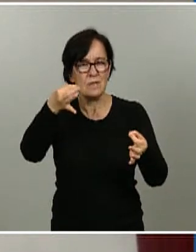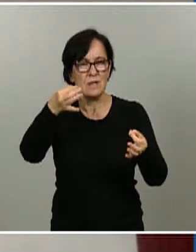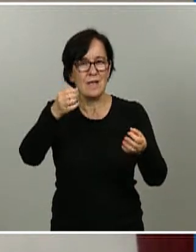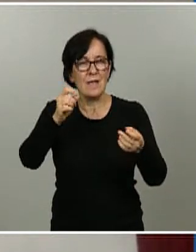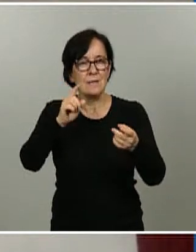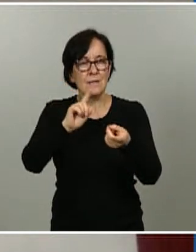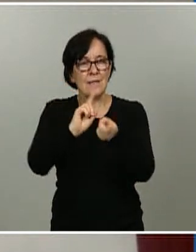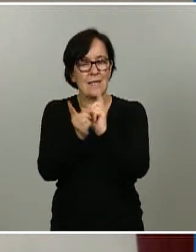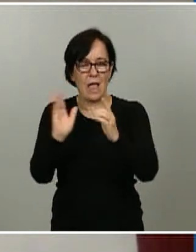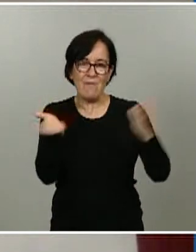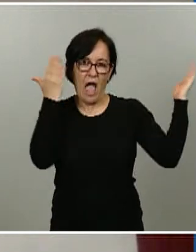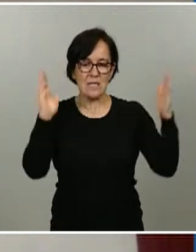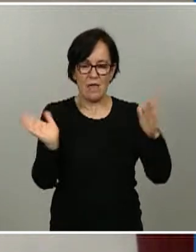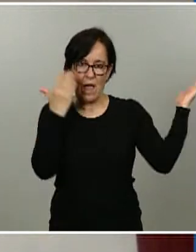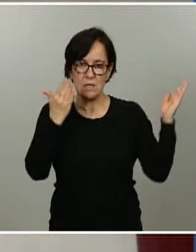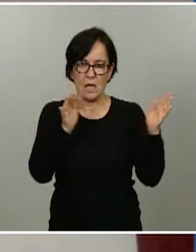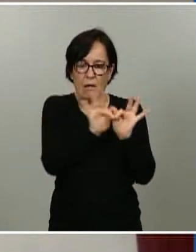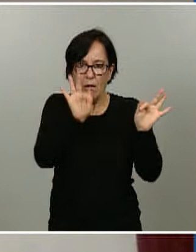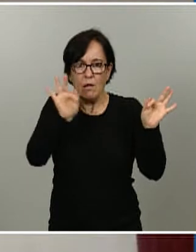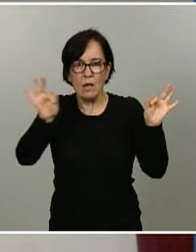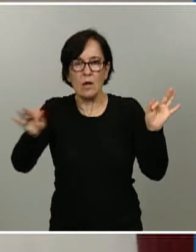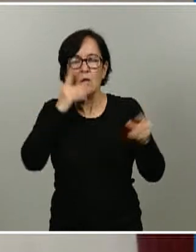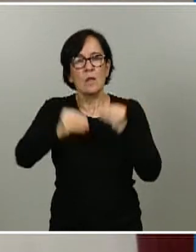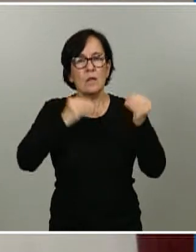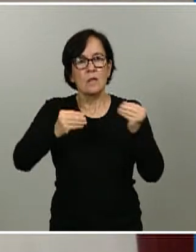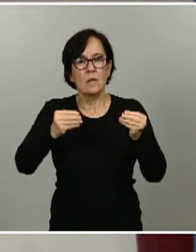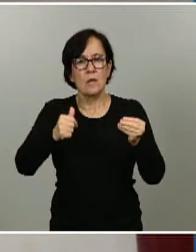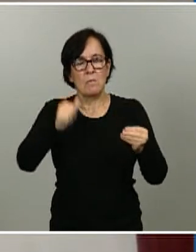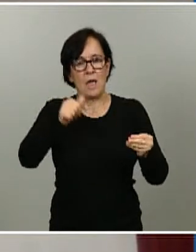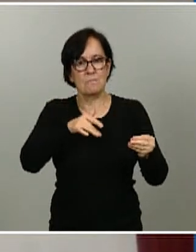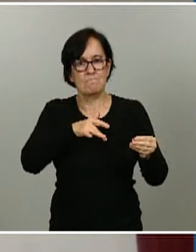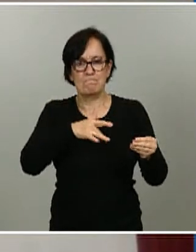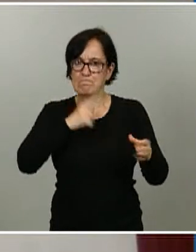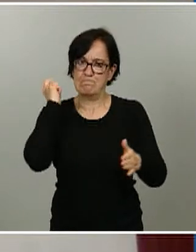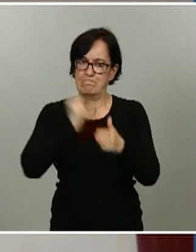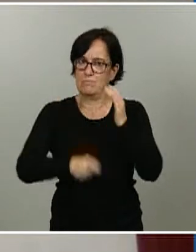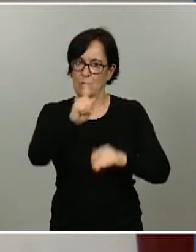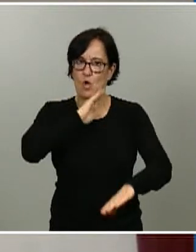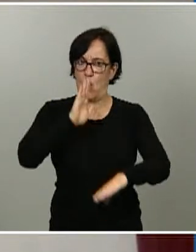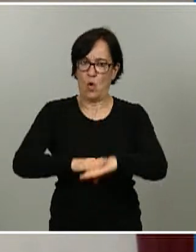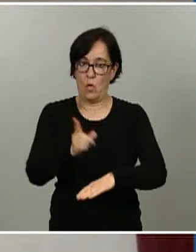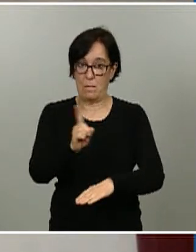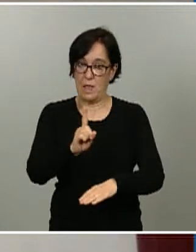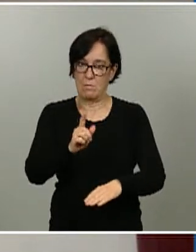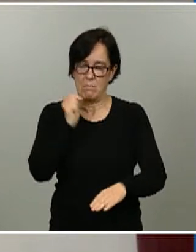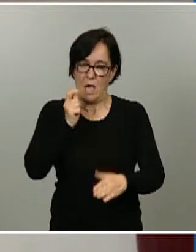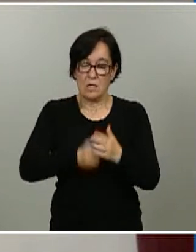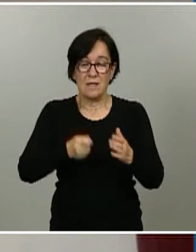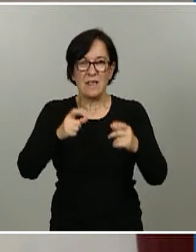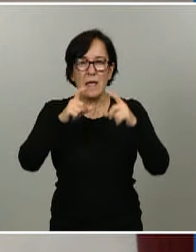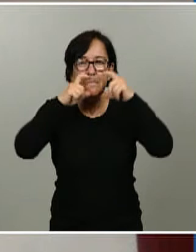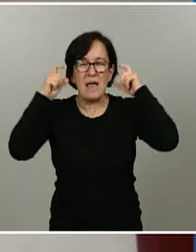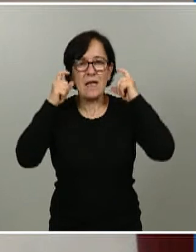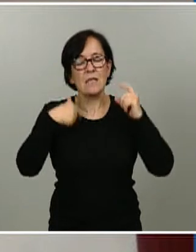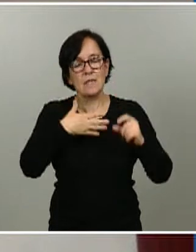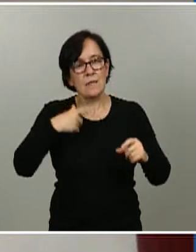si se plantean, por ejemplo, ser menos permisivos con los que no lo están cumpliendo. Y sobre las mascarillas, quería saber si ya han